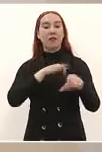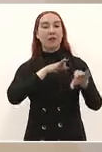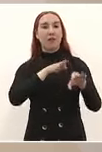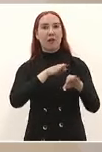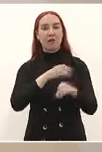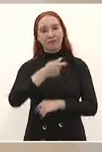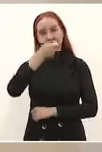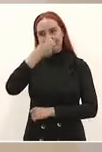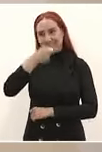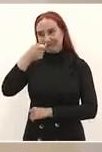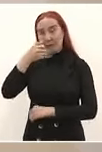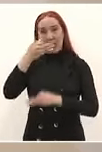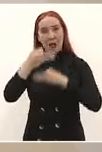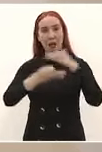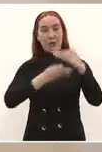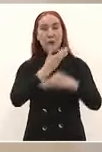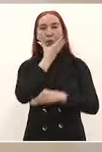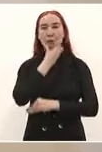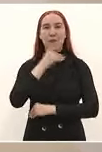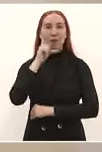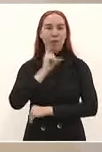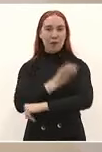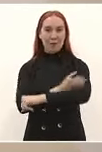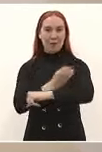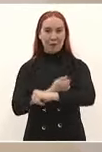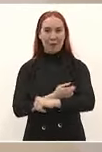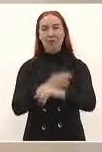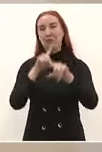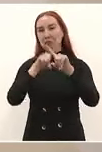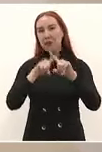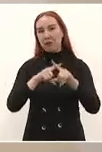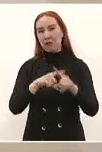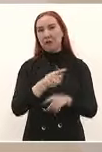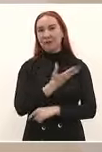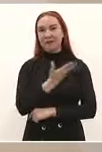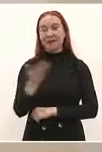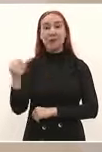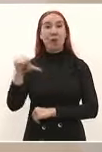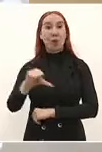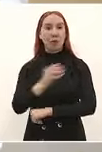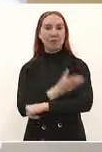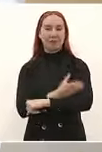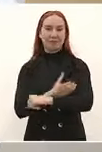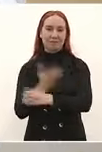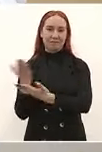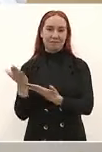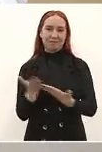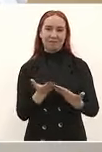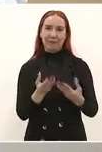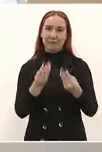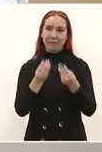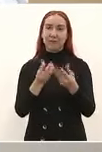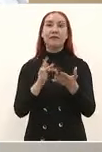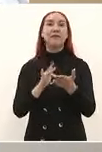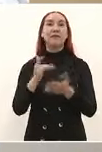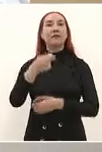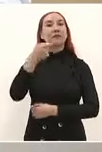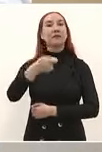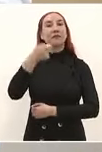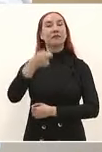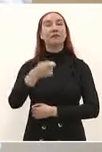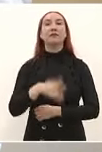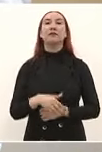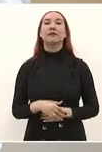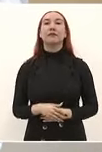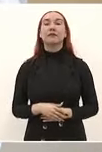compañeras subsecretarias subsecretarios coordinadores que hoy nos acompañan aquí en presidium y también con mucha alegría y con mucho